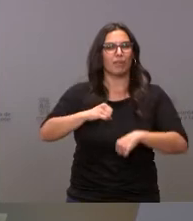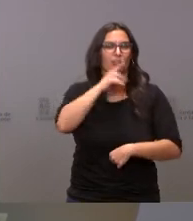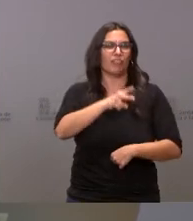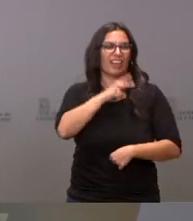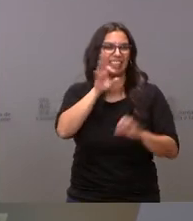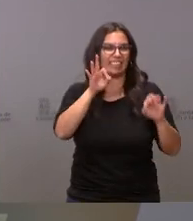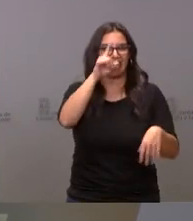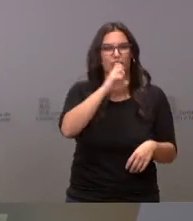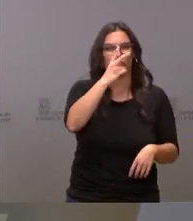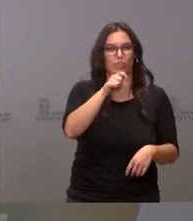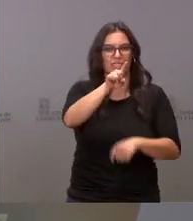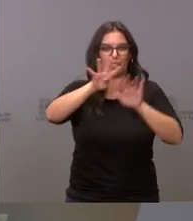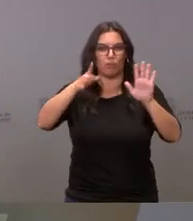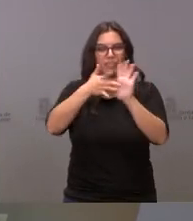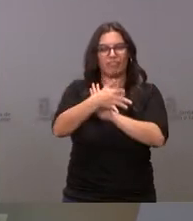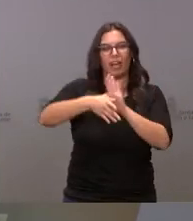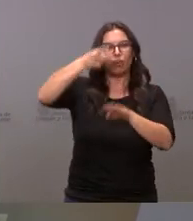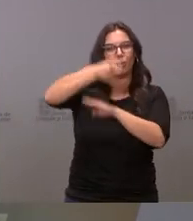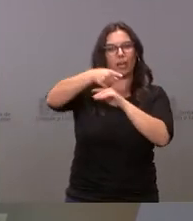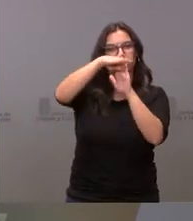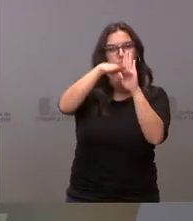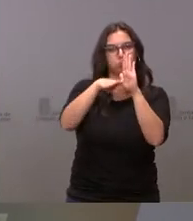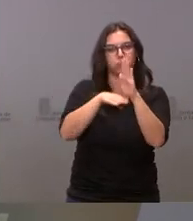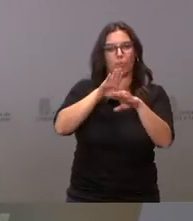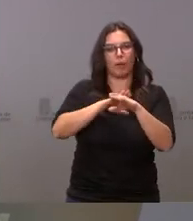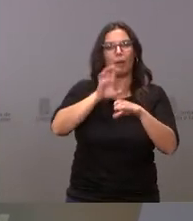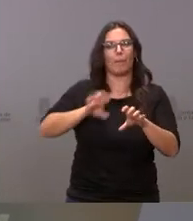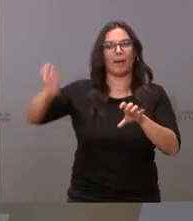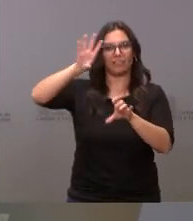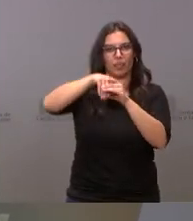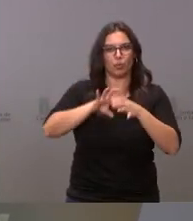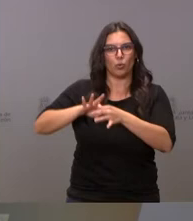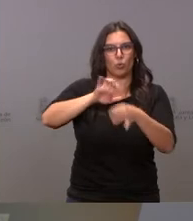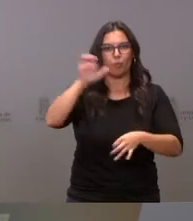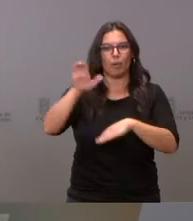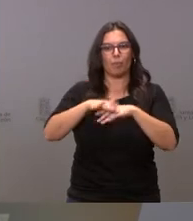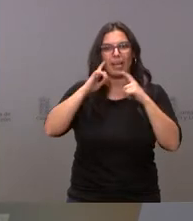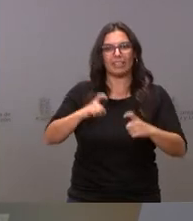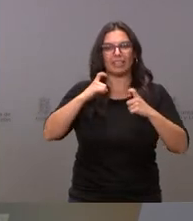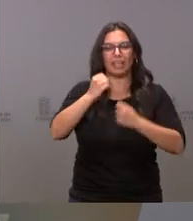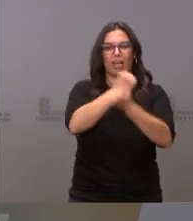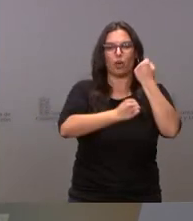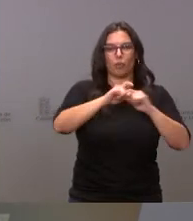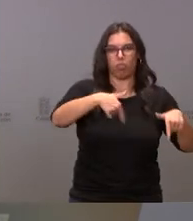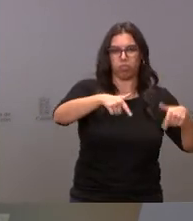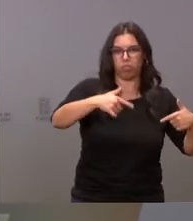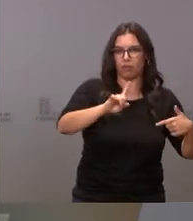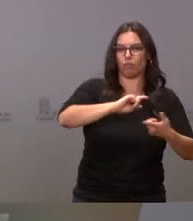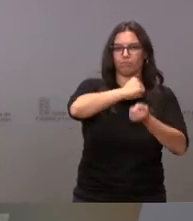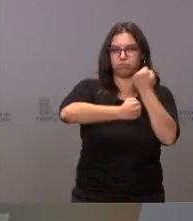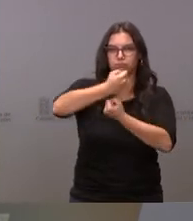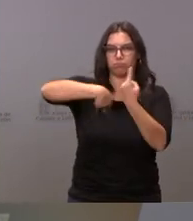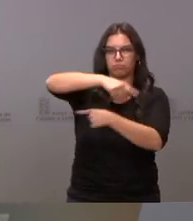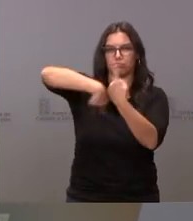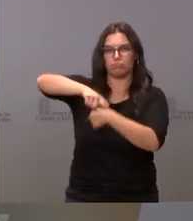que establece unas obligaciones para los Estados de caminar a la transición de una economía lineal a una economía circular, del usar y tirar